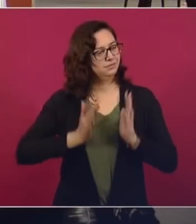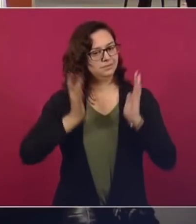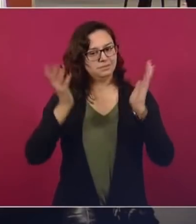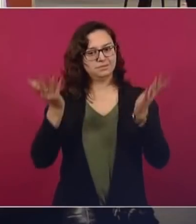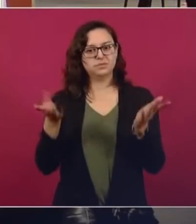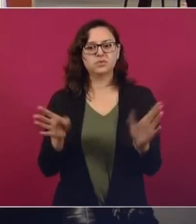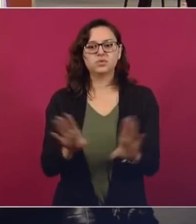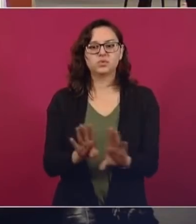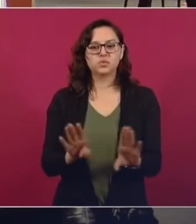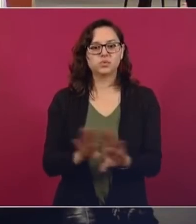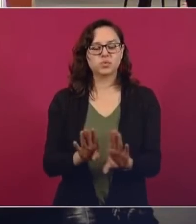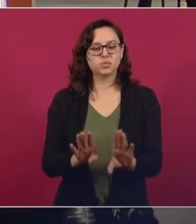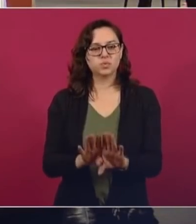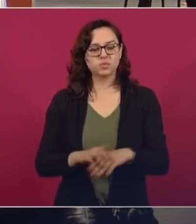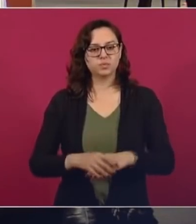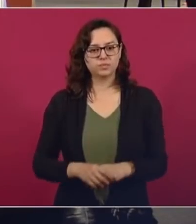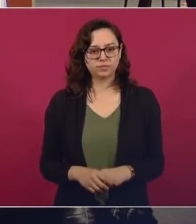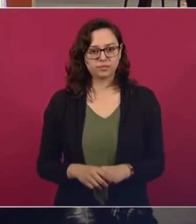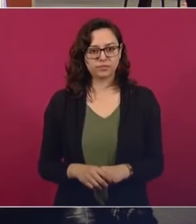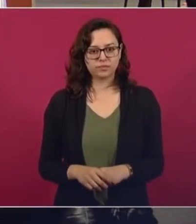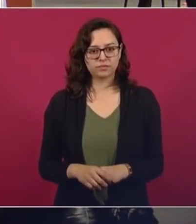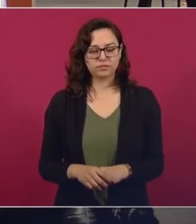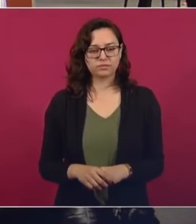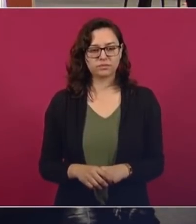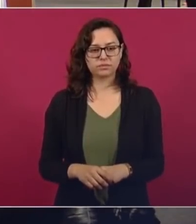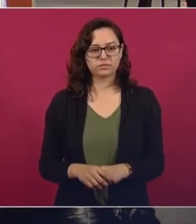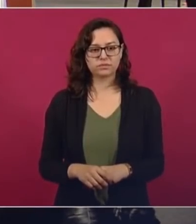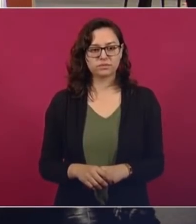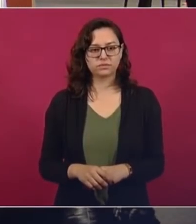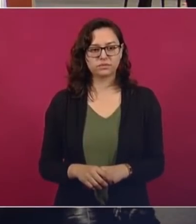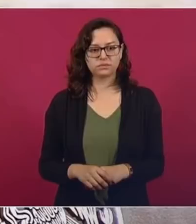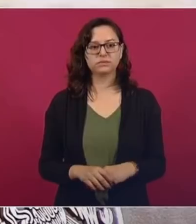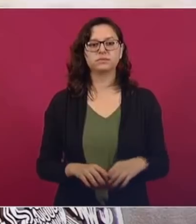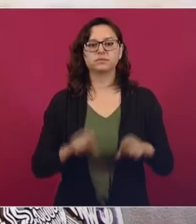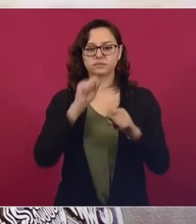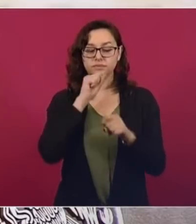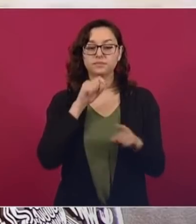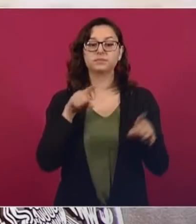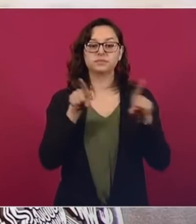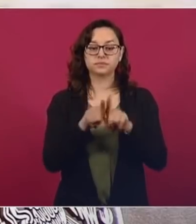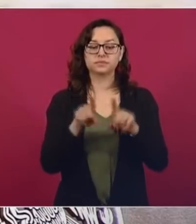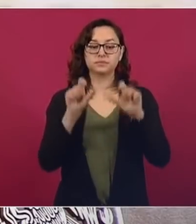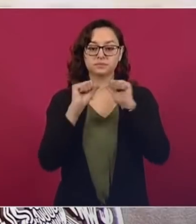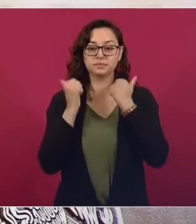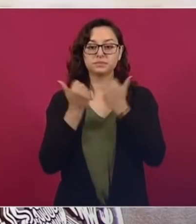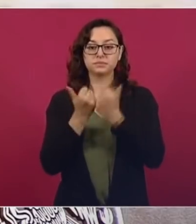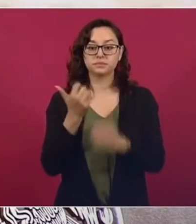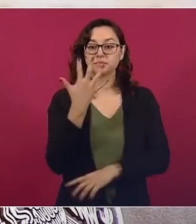también a asociaciones ambientalistas,